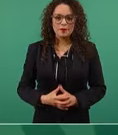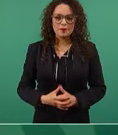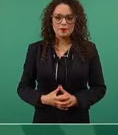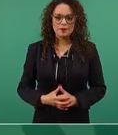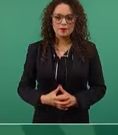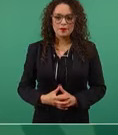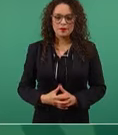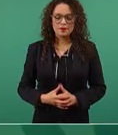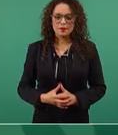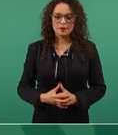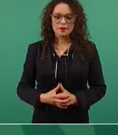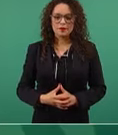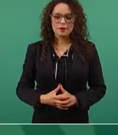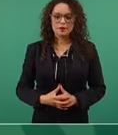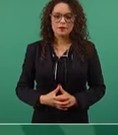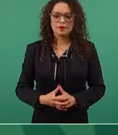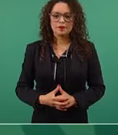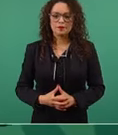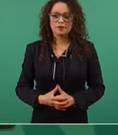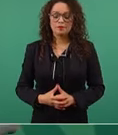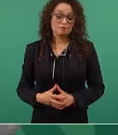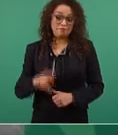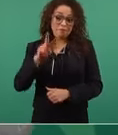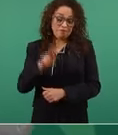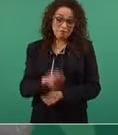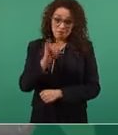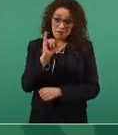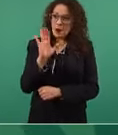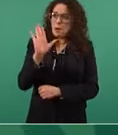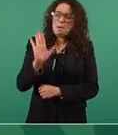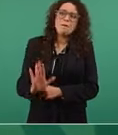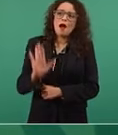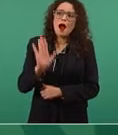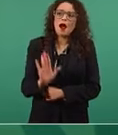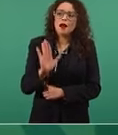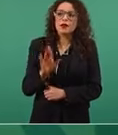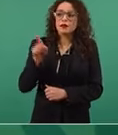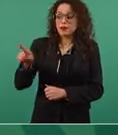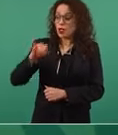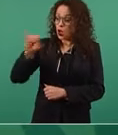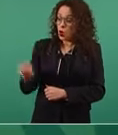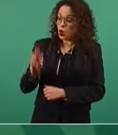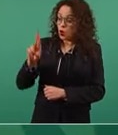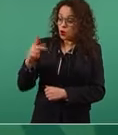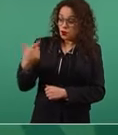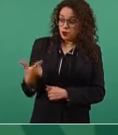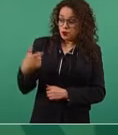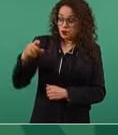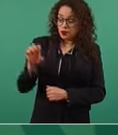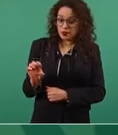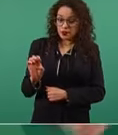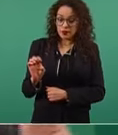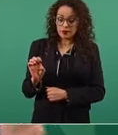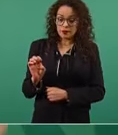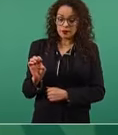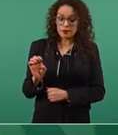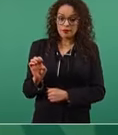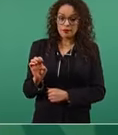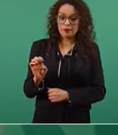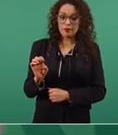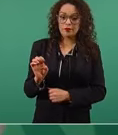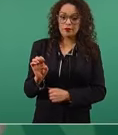Y parece ser que, Jorge, aún con las diferencias